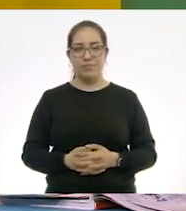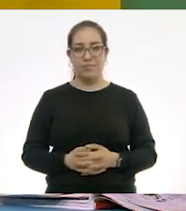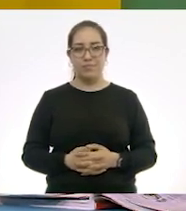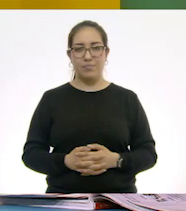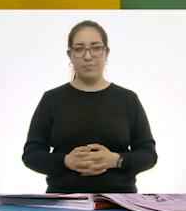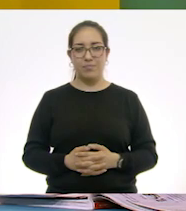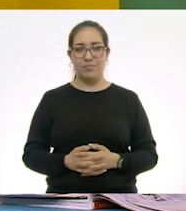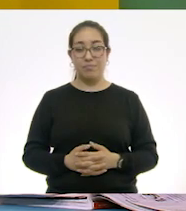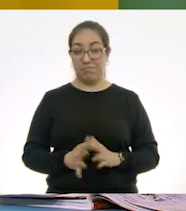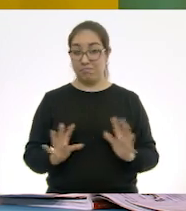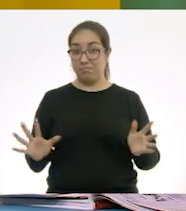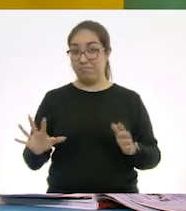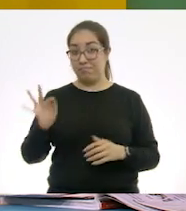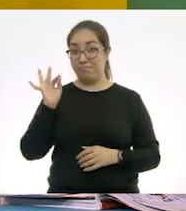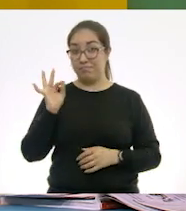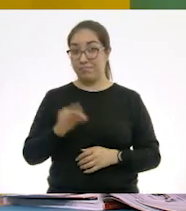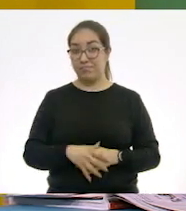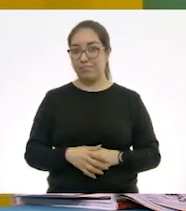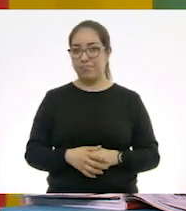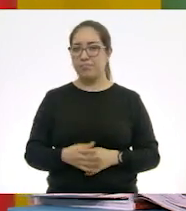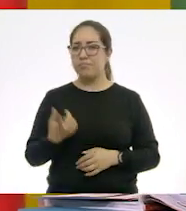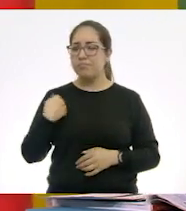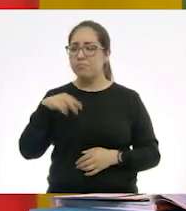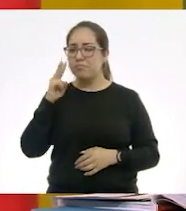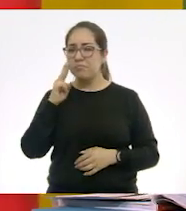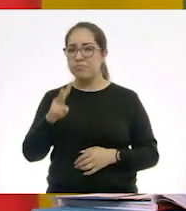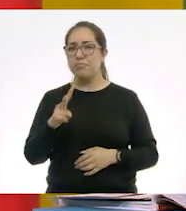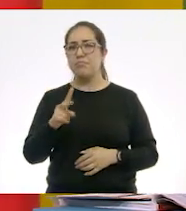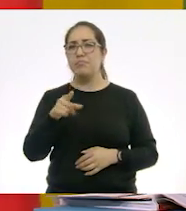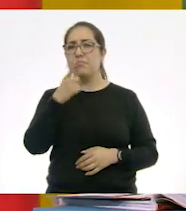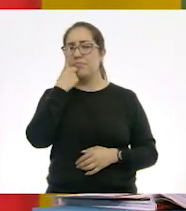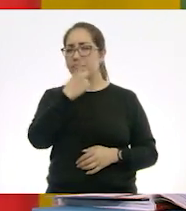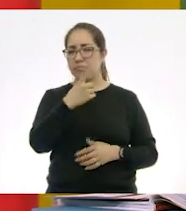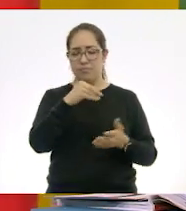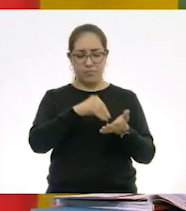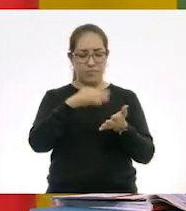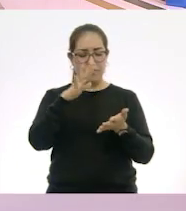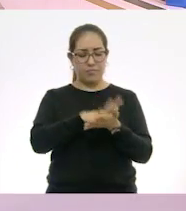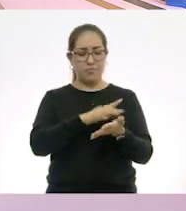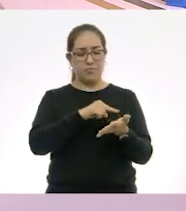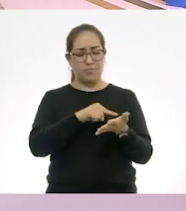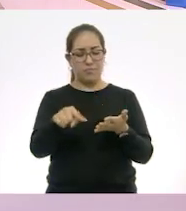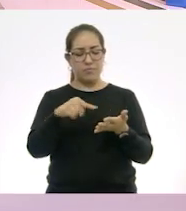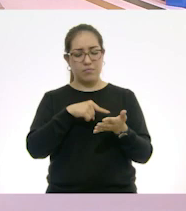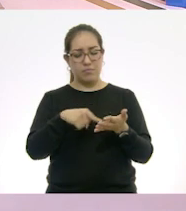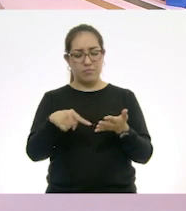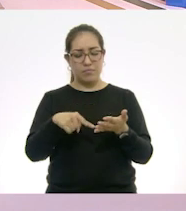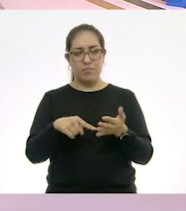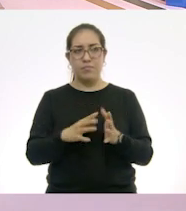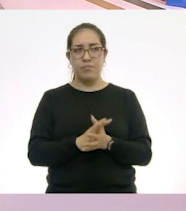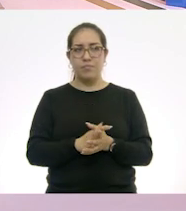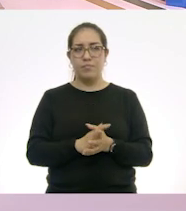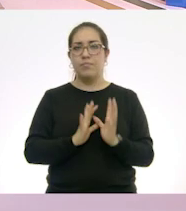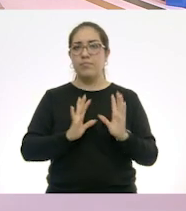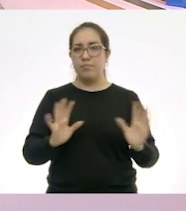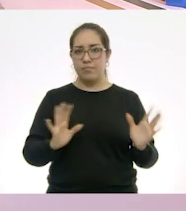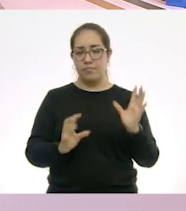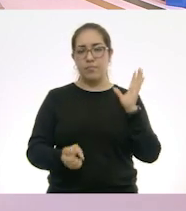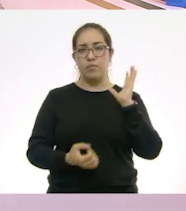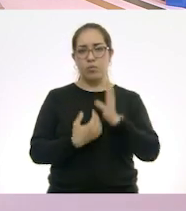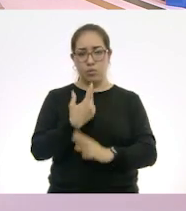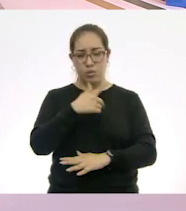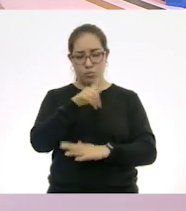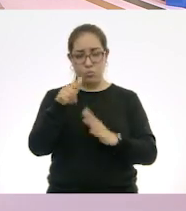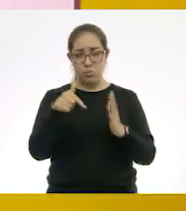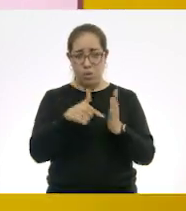¿Ya lo encontraste? Pues encontré una nota que ver, ¿qué es que dice? Se han puesto kioscos en diversos